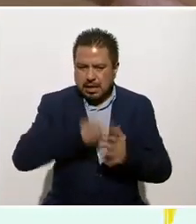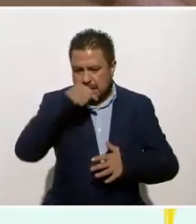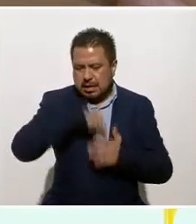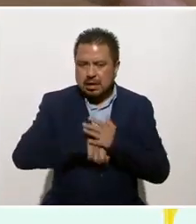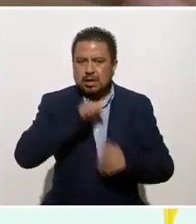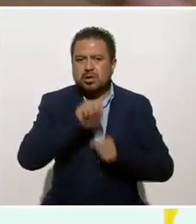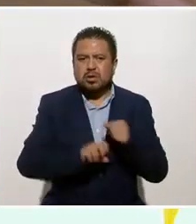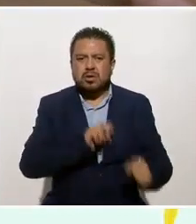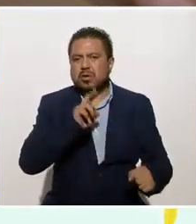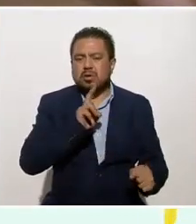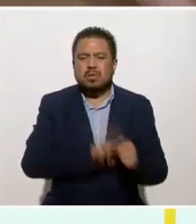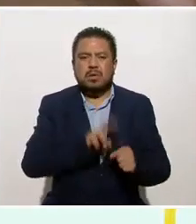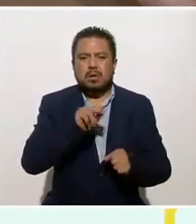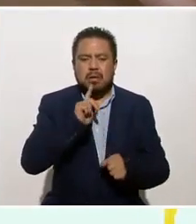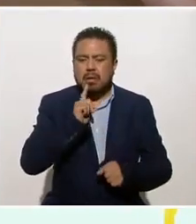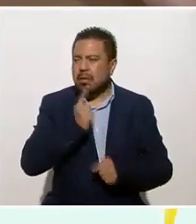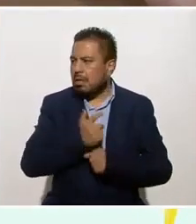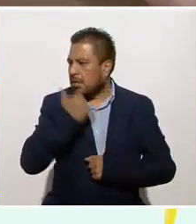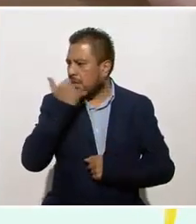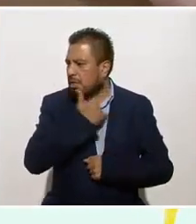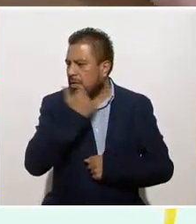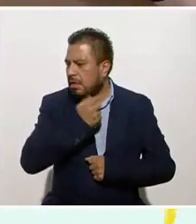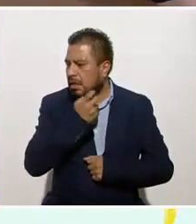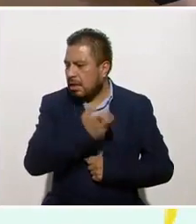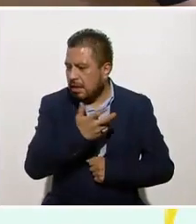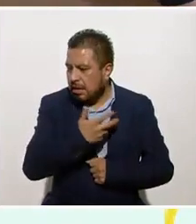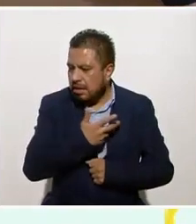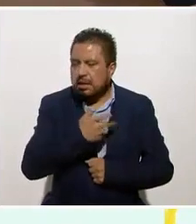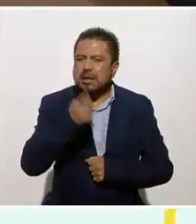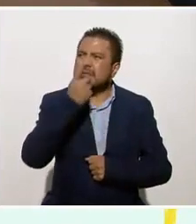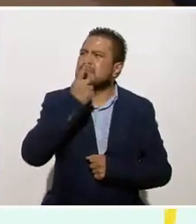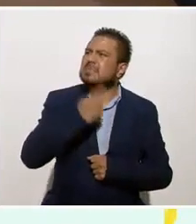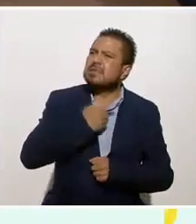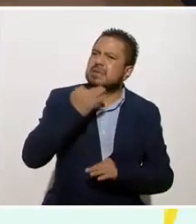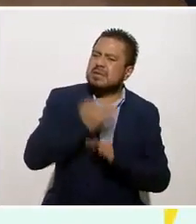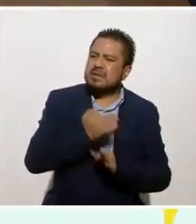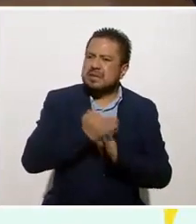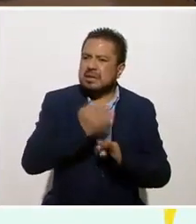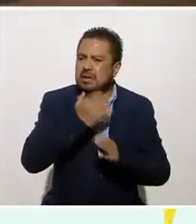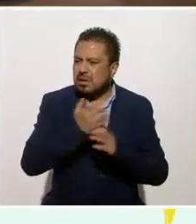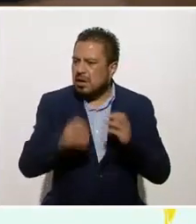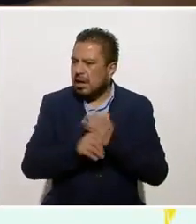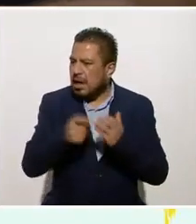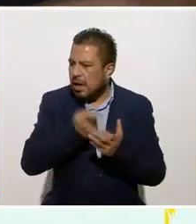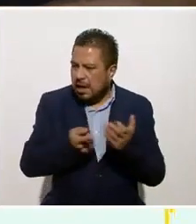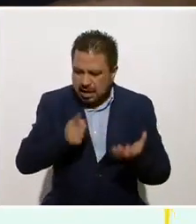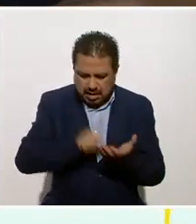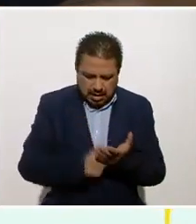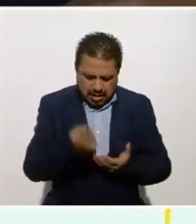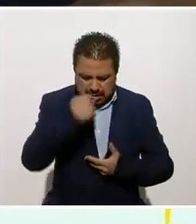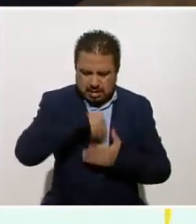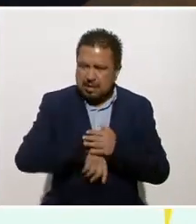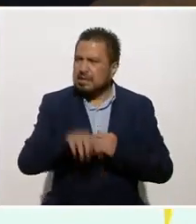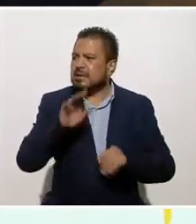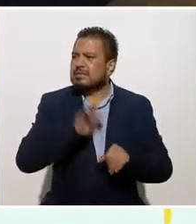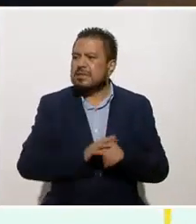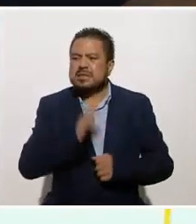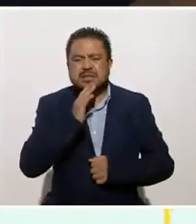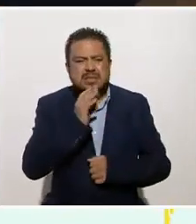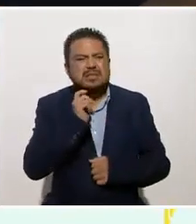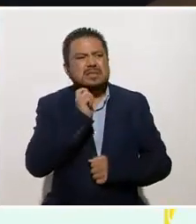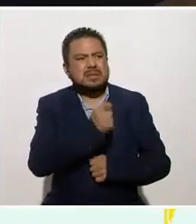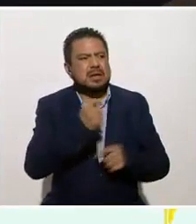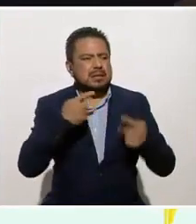normalmente no nos damos cuenta que ahí está. Clau, nos mencionas que este es un recurso que tenemos dentro de nosotros. ¿Qué tan sencillo es que